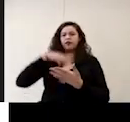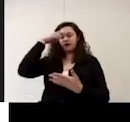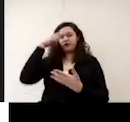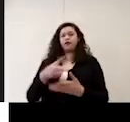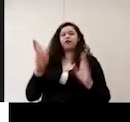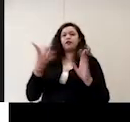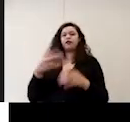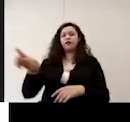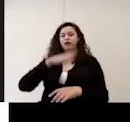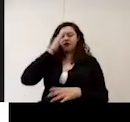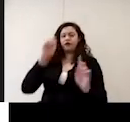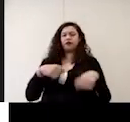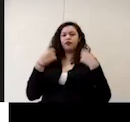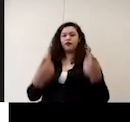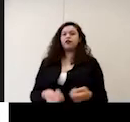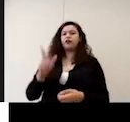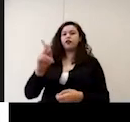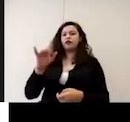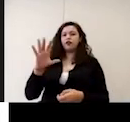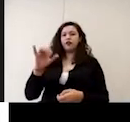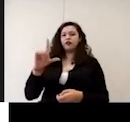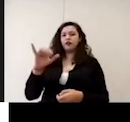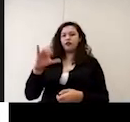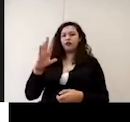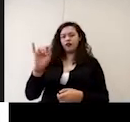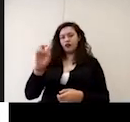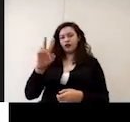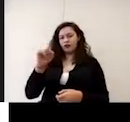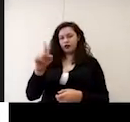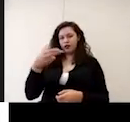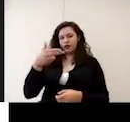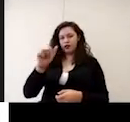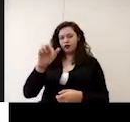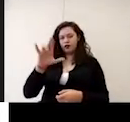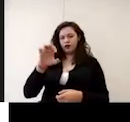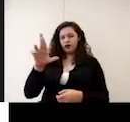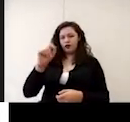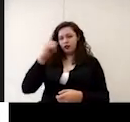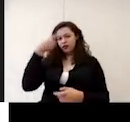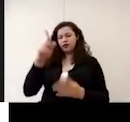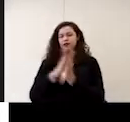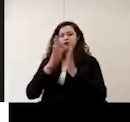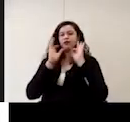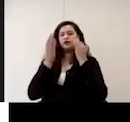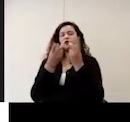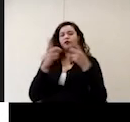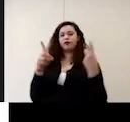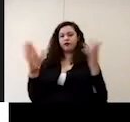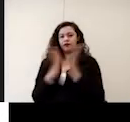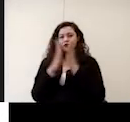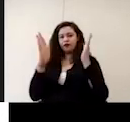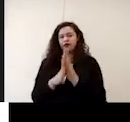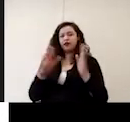México otorga el presente reconocimiento a Patricia Lucía Chávez Herrera por su participación en la sesión de formación y desarrollo